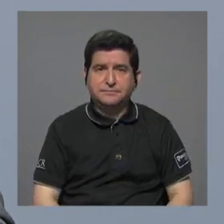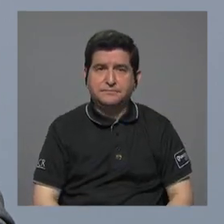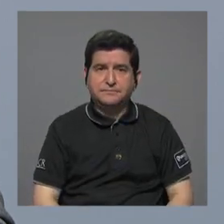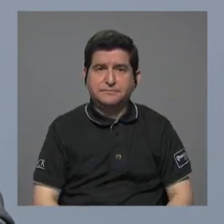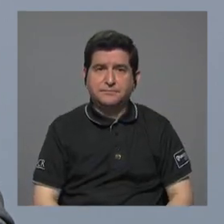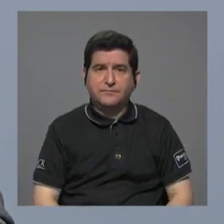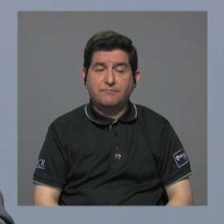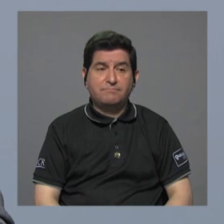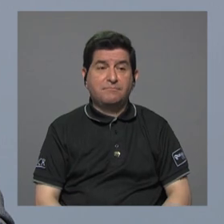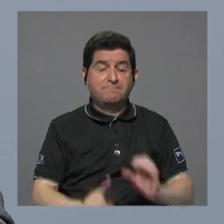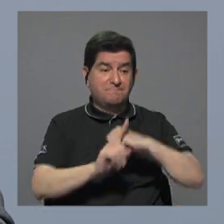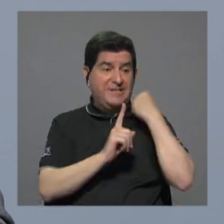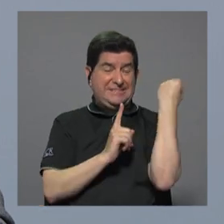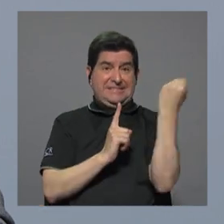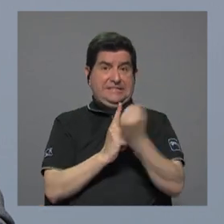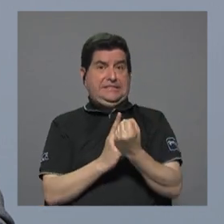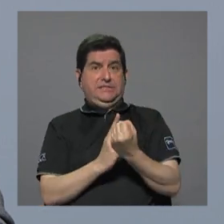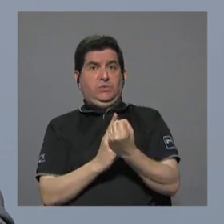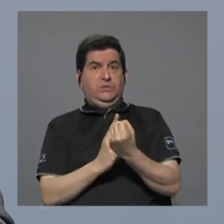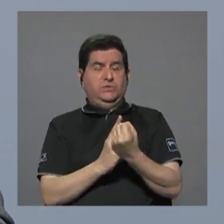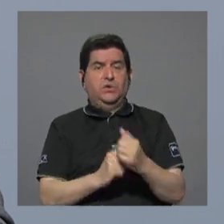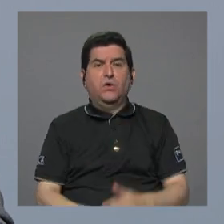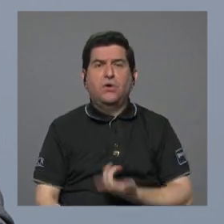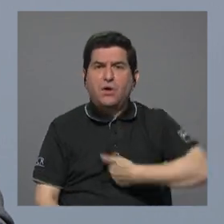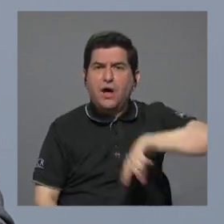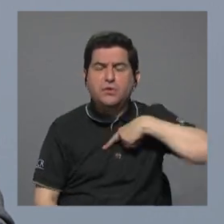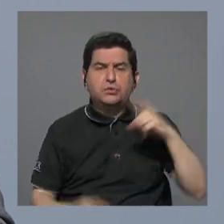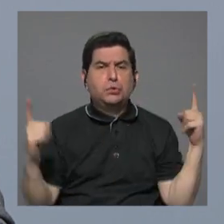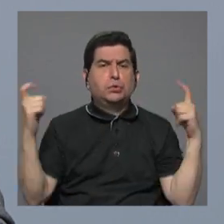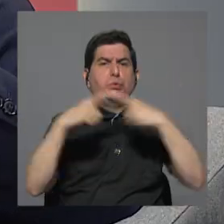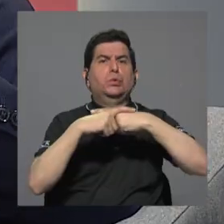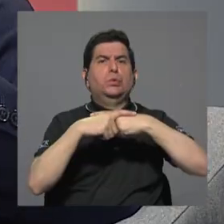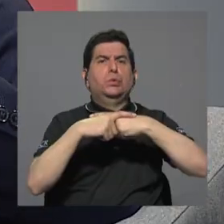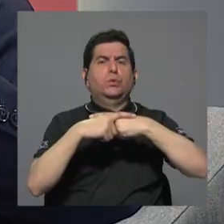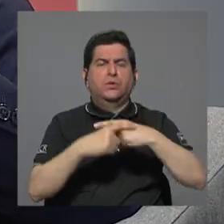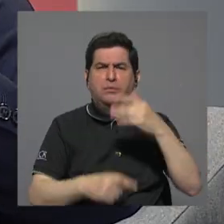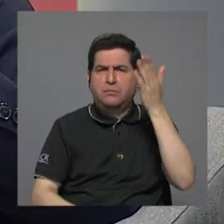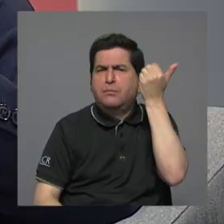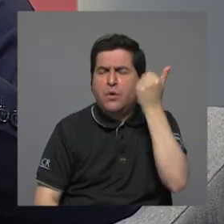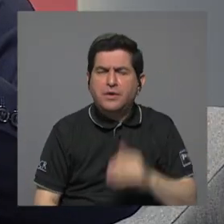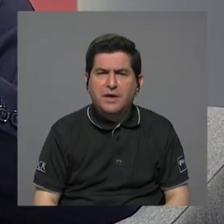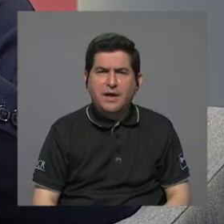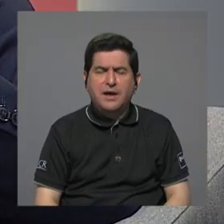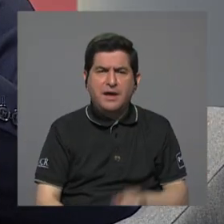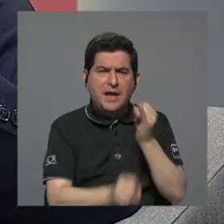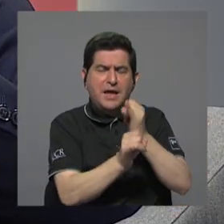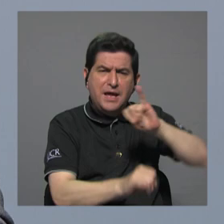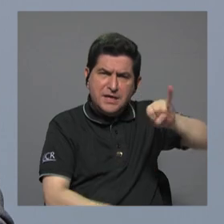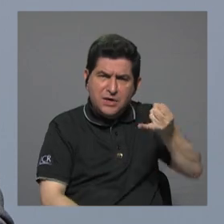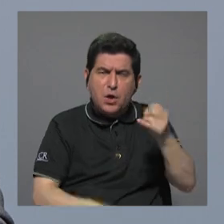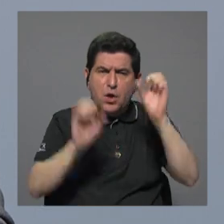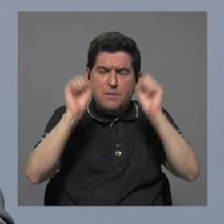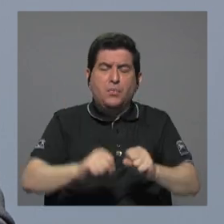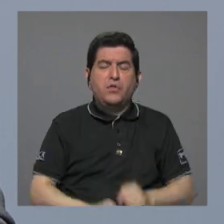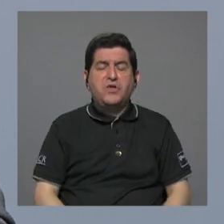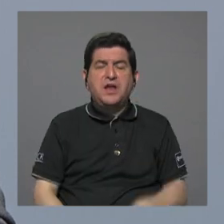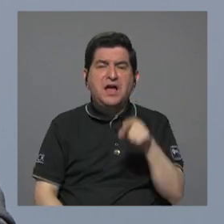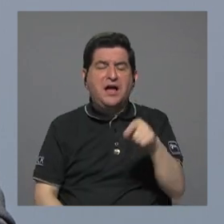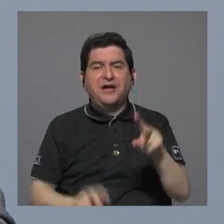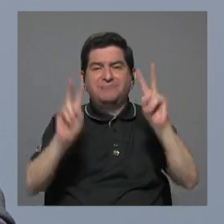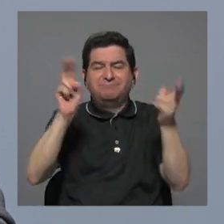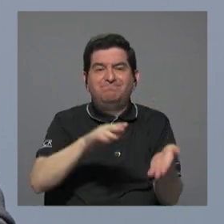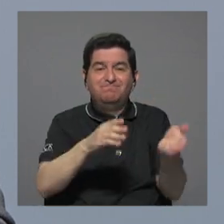el panorama se nos va a complicar porque UpDeva podría fenecer